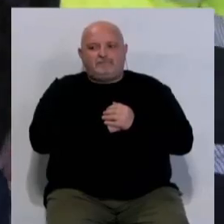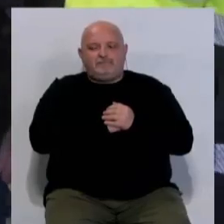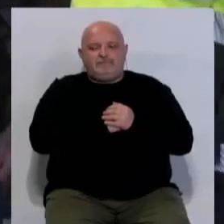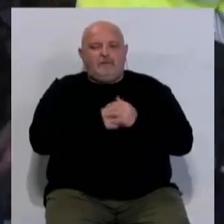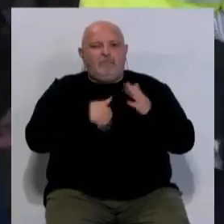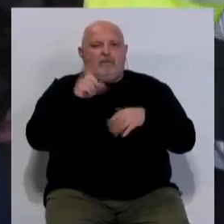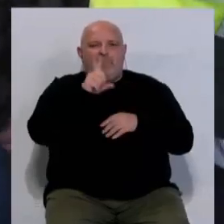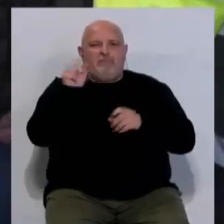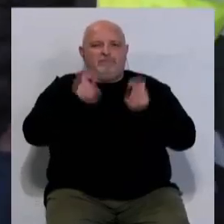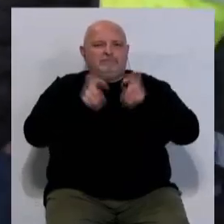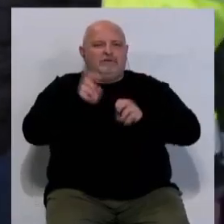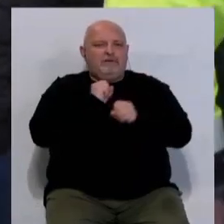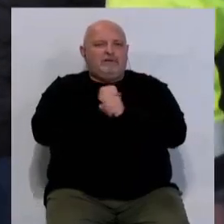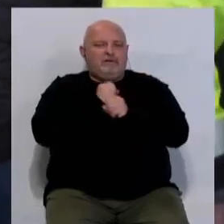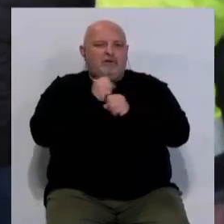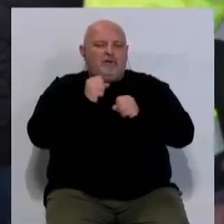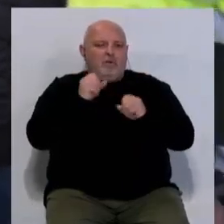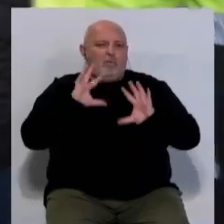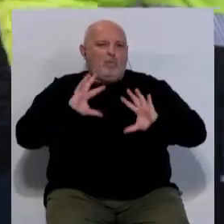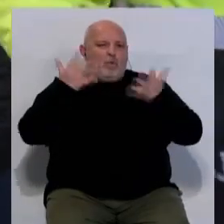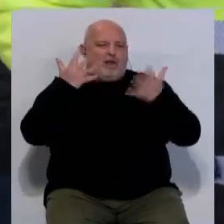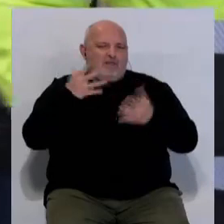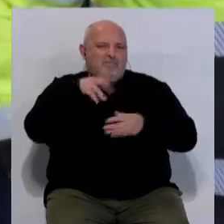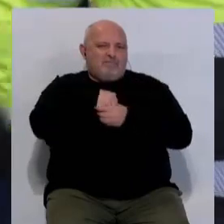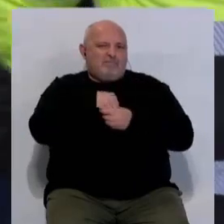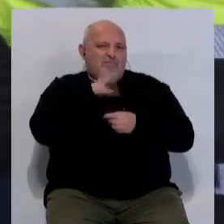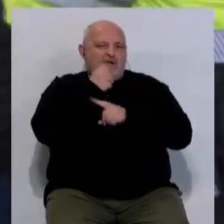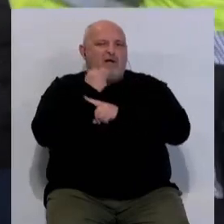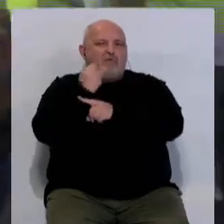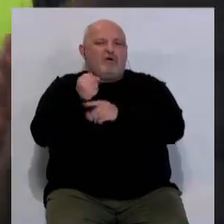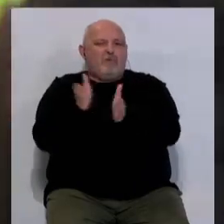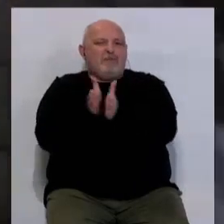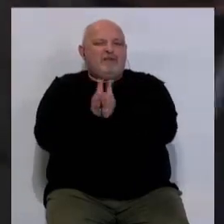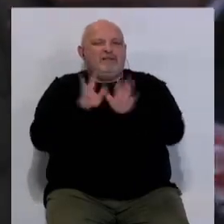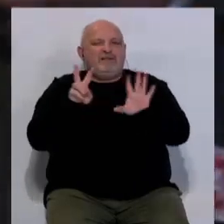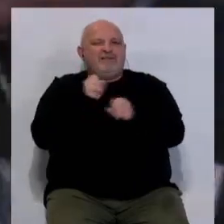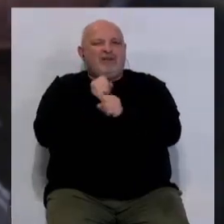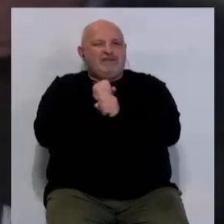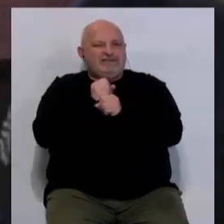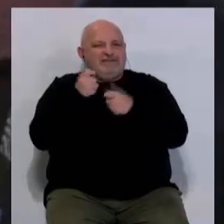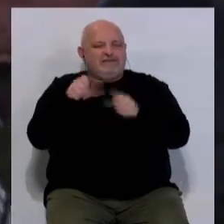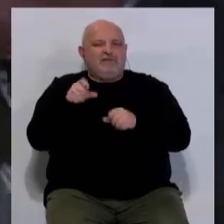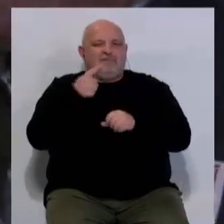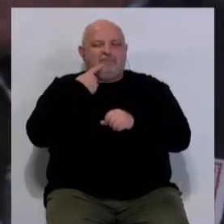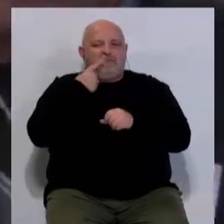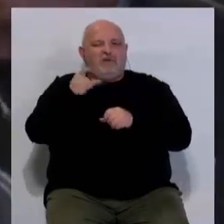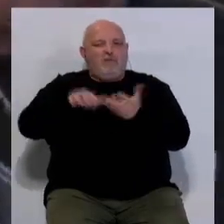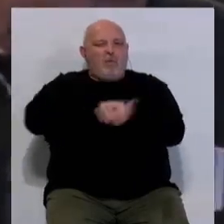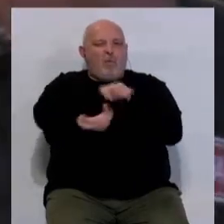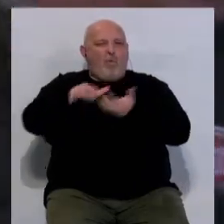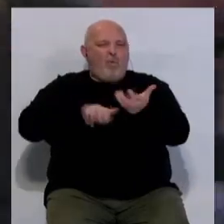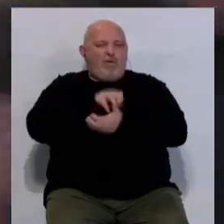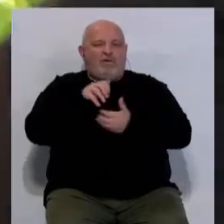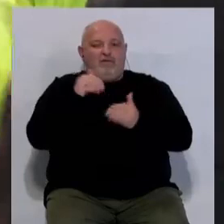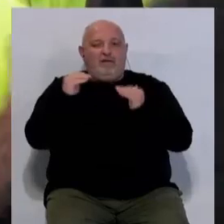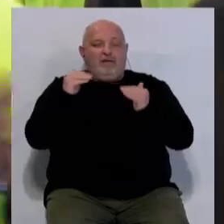Más de un centenar de personas han secundado la convocatoria de concentración en señal de apoyo a los siete trabajadores acusados de desorden público y